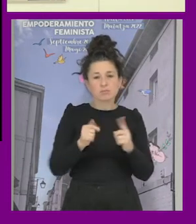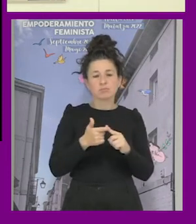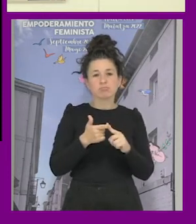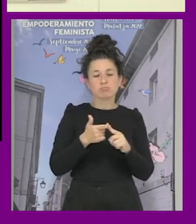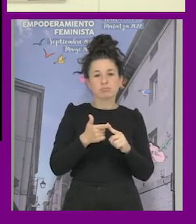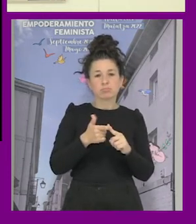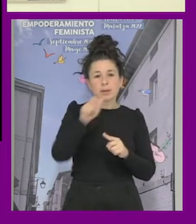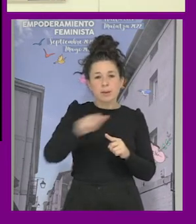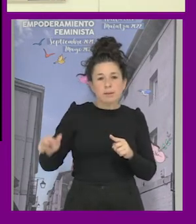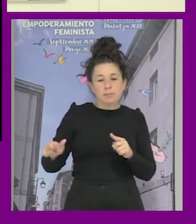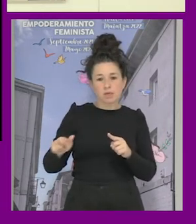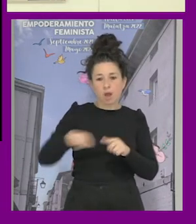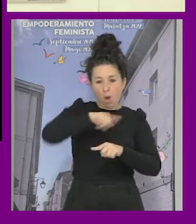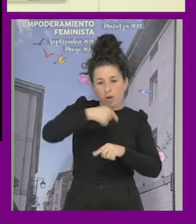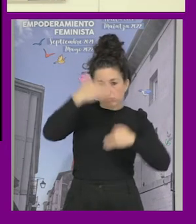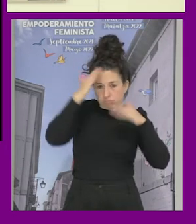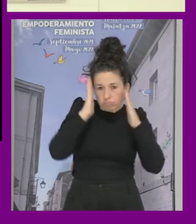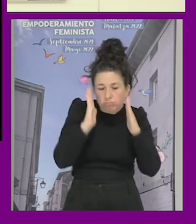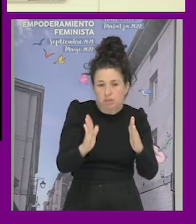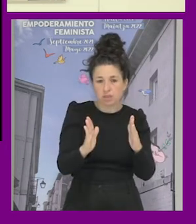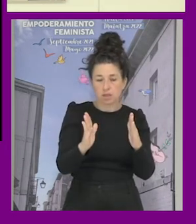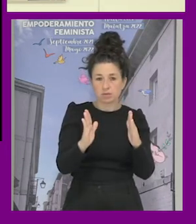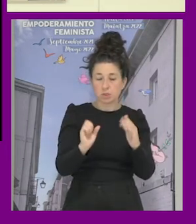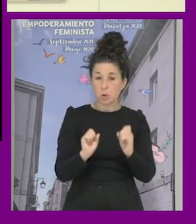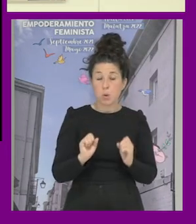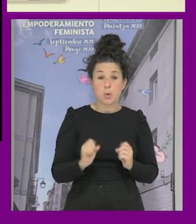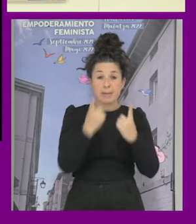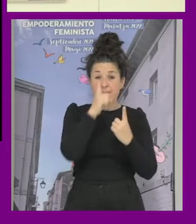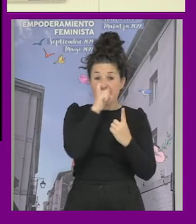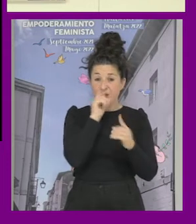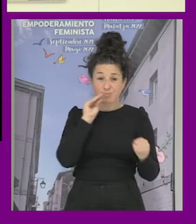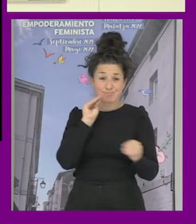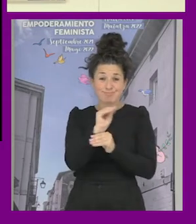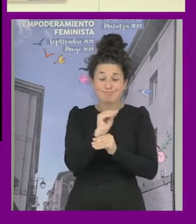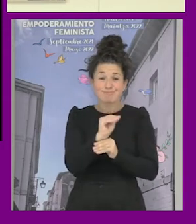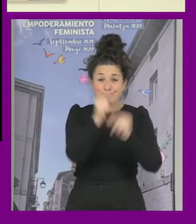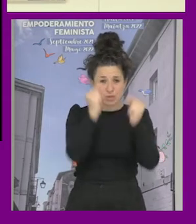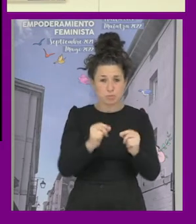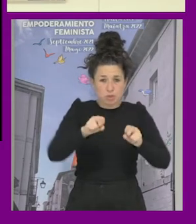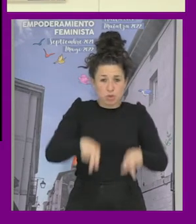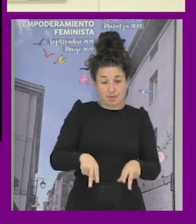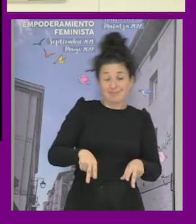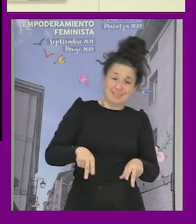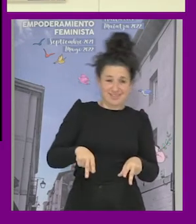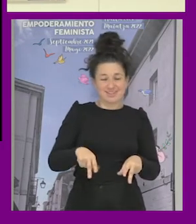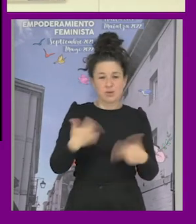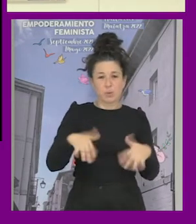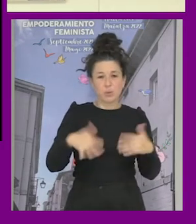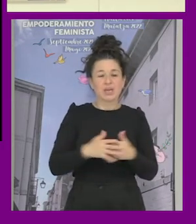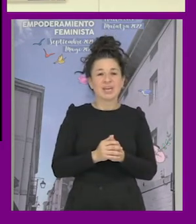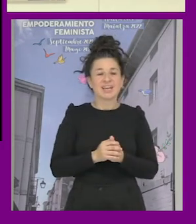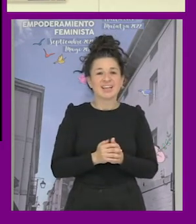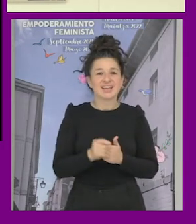una persona dedicando x horas y este primer año además sin financiación que tiene más mérito digamos les colaron allí